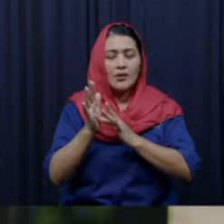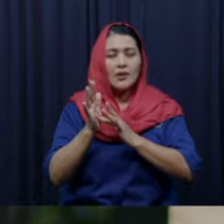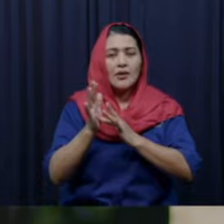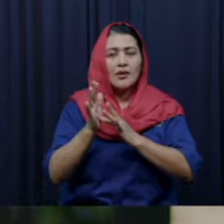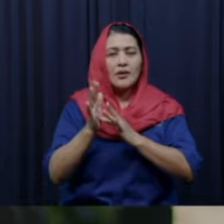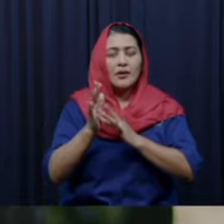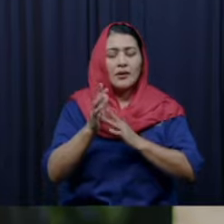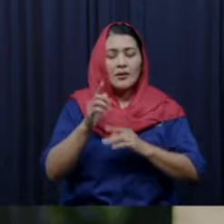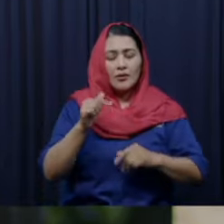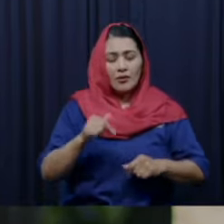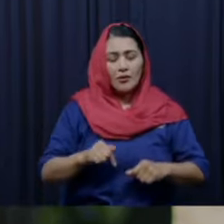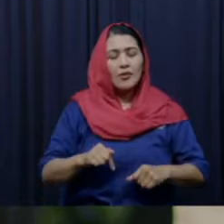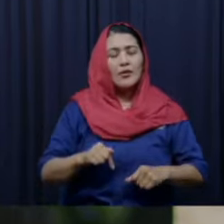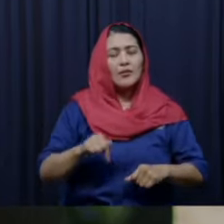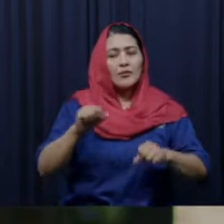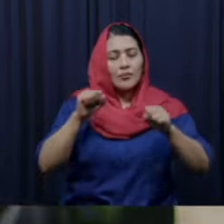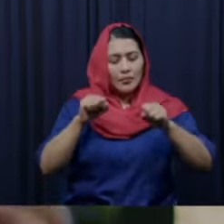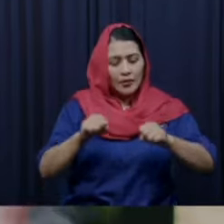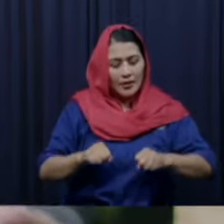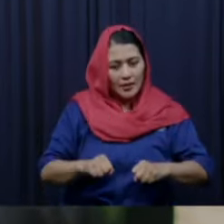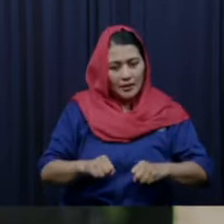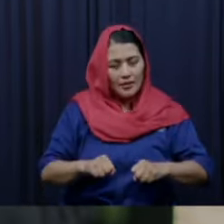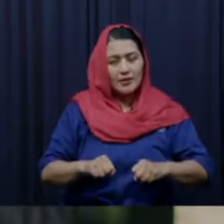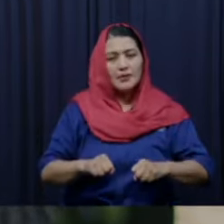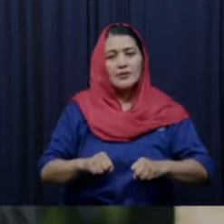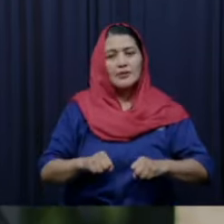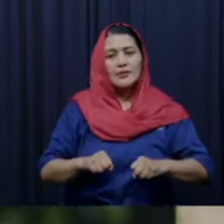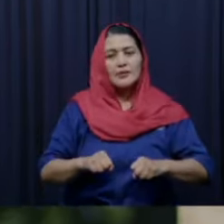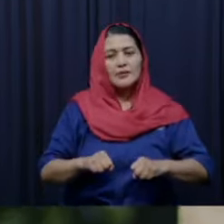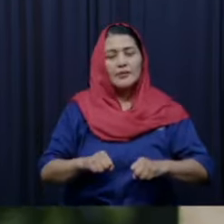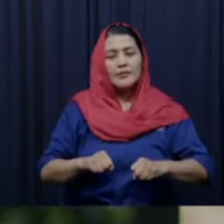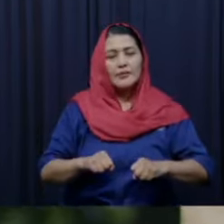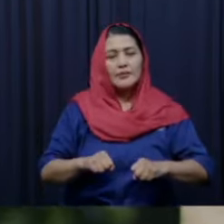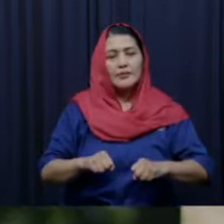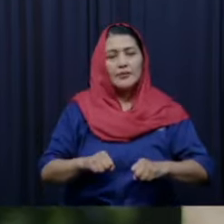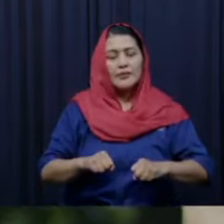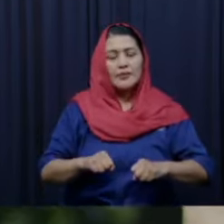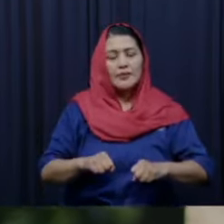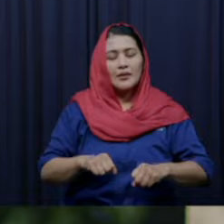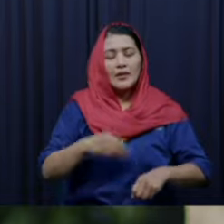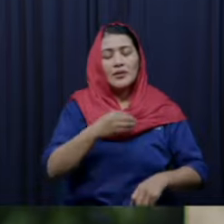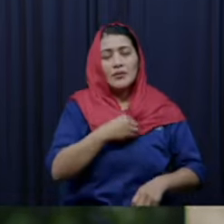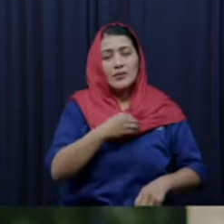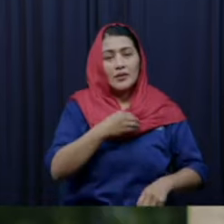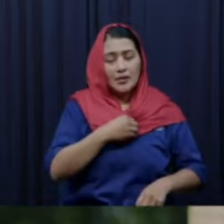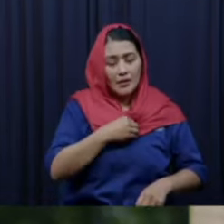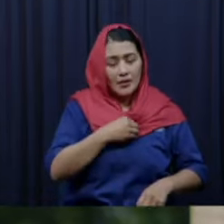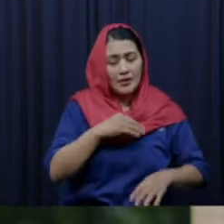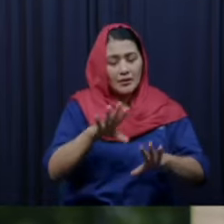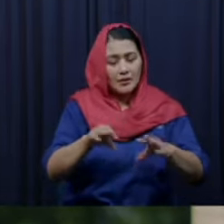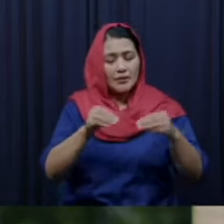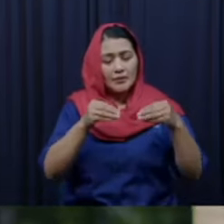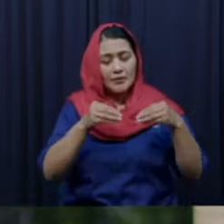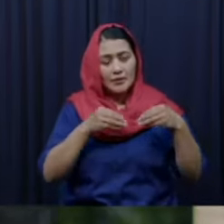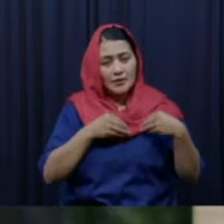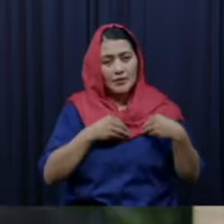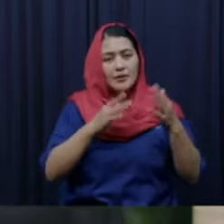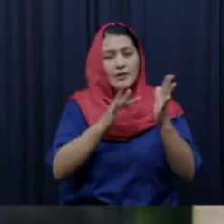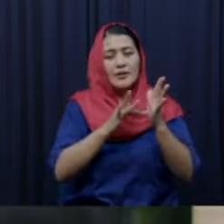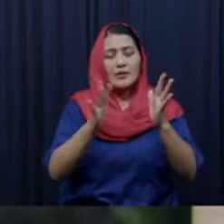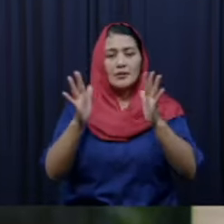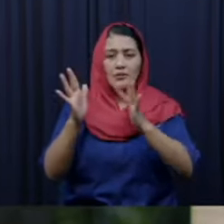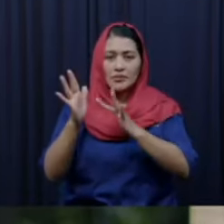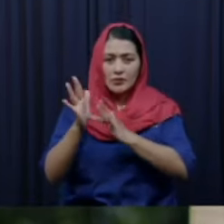solo tienes que salir de tu lugar venir acá al frente aquí hay hermanos que amorosamente te van a recibir y te van a